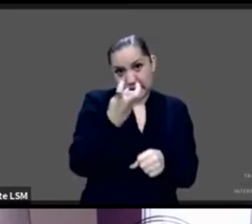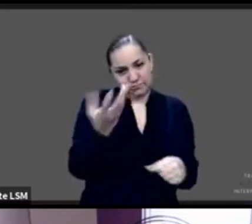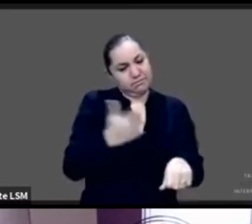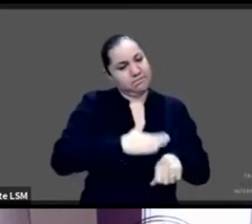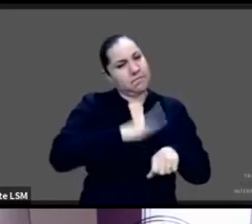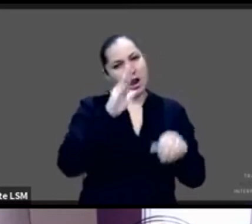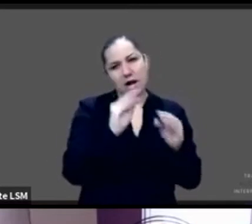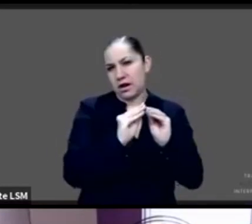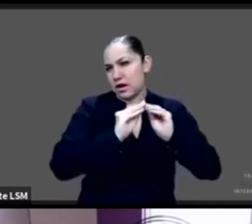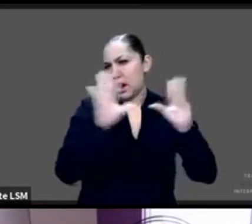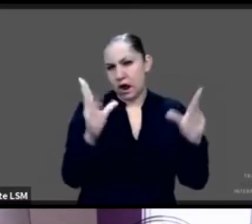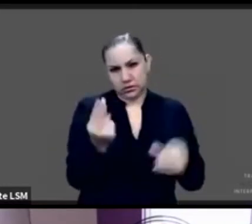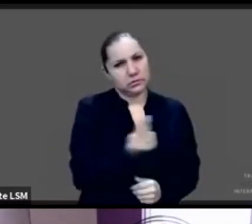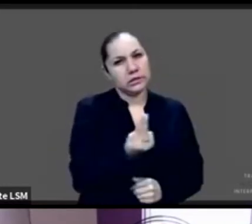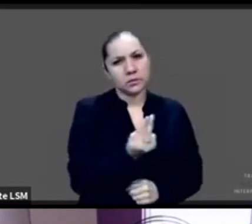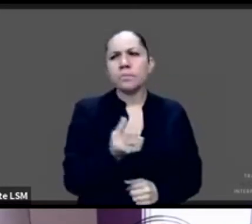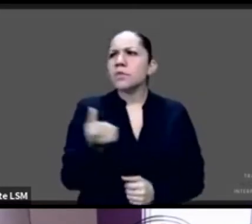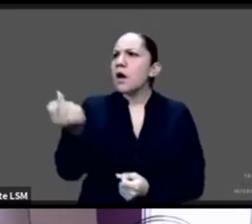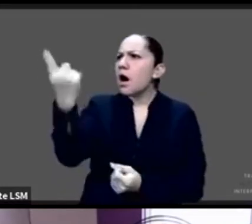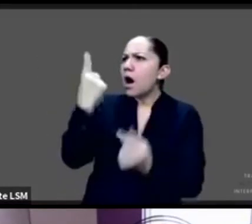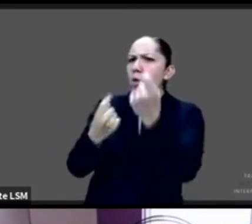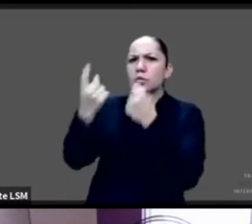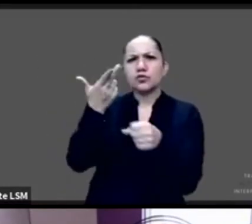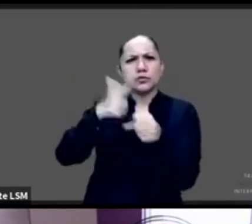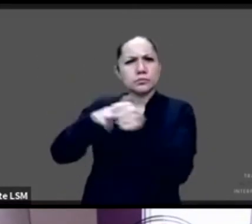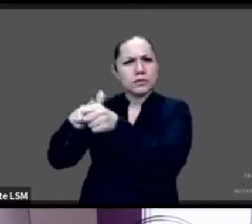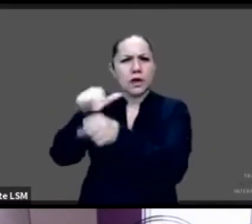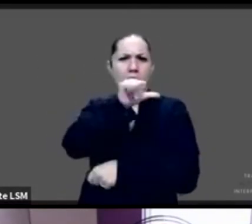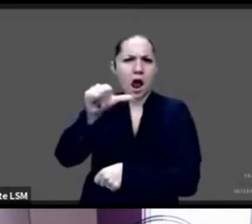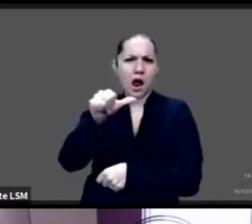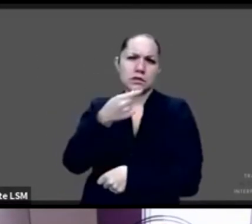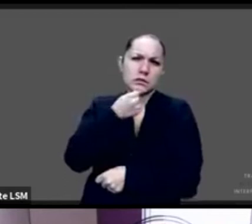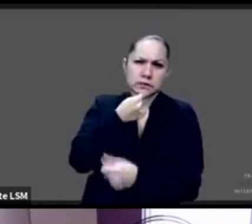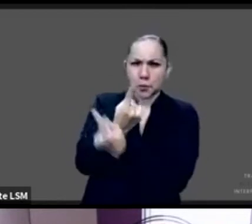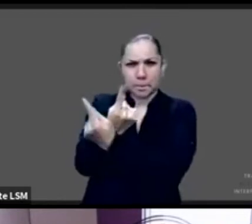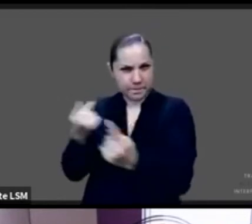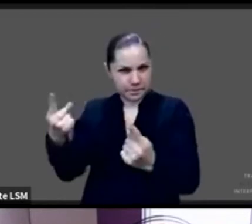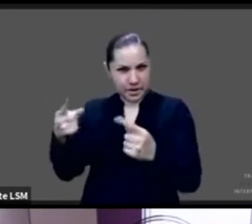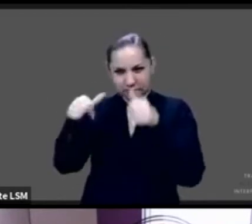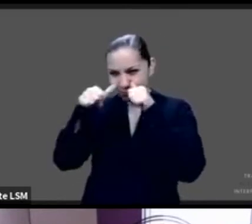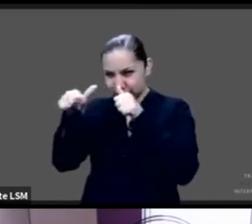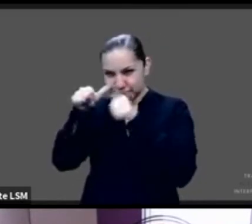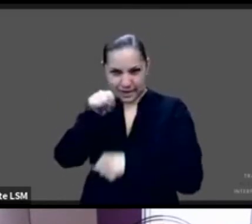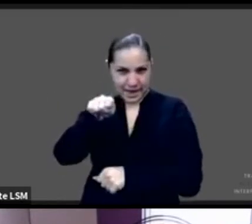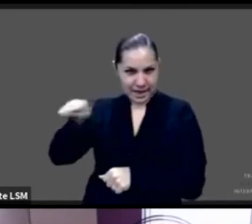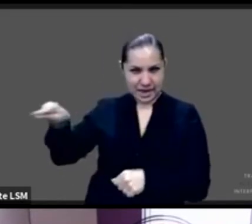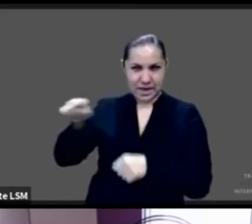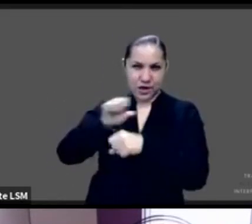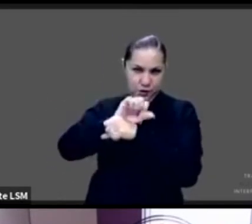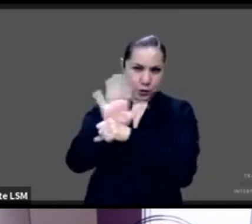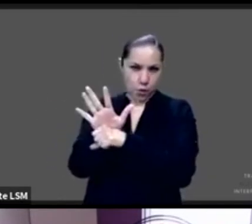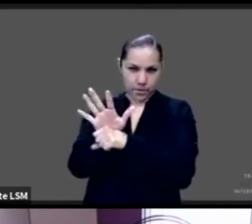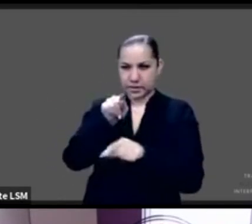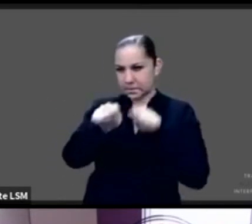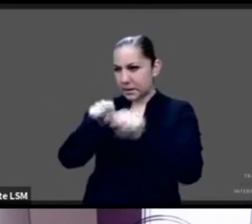pediátricos en los que se empezó a atender pacientes con COVID, a infantes, menores, y no se